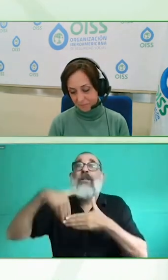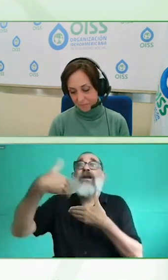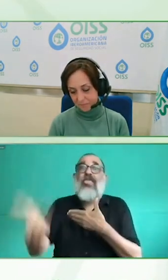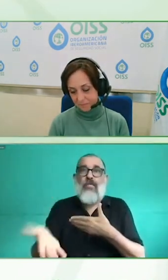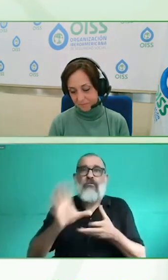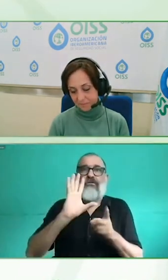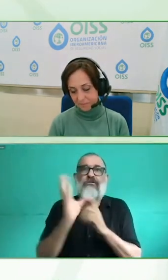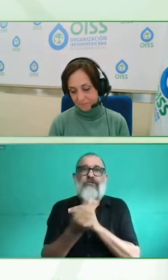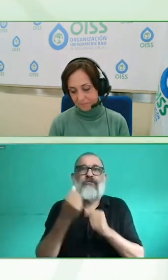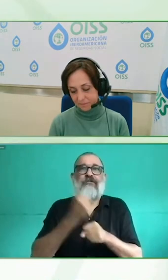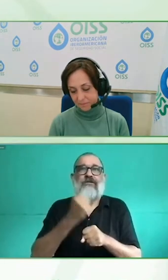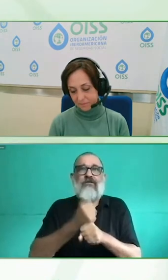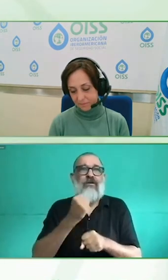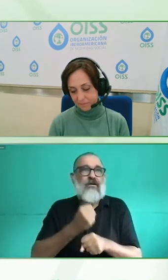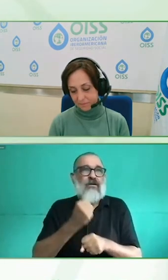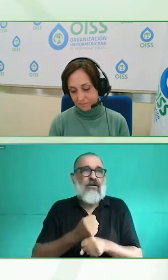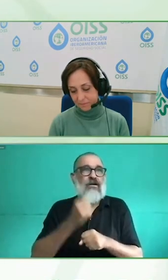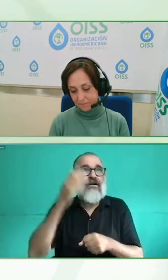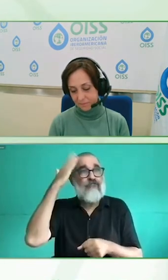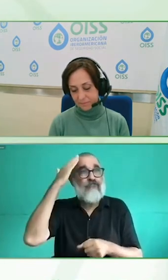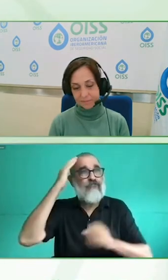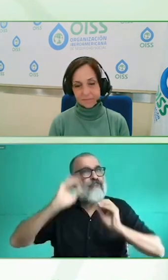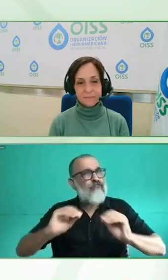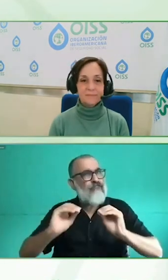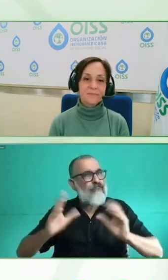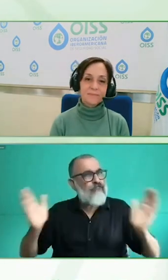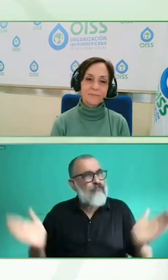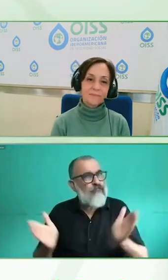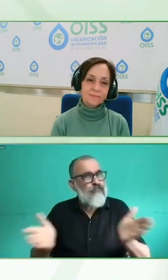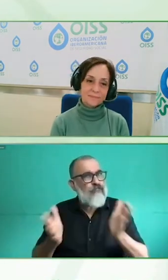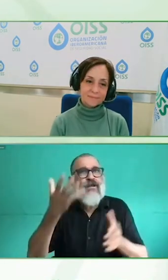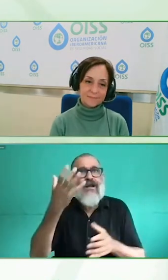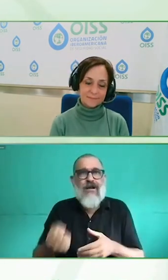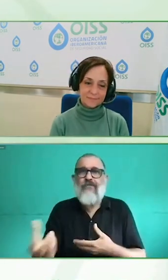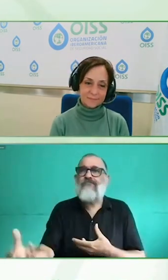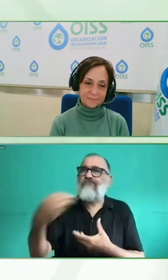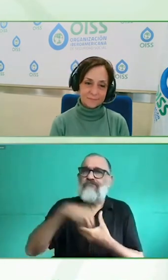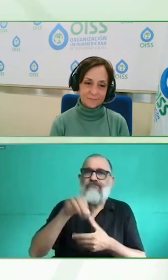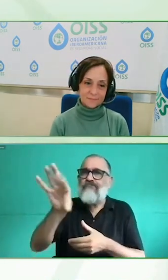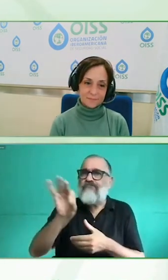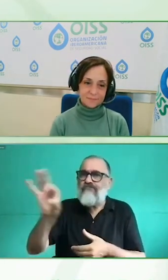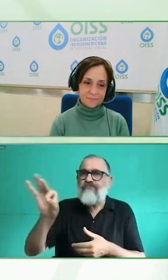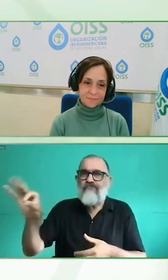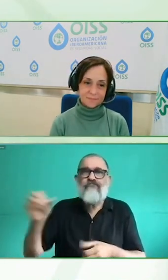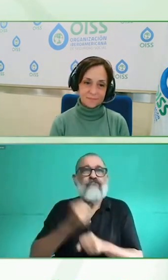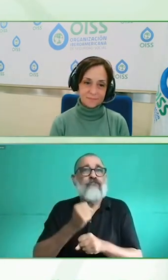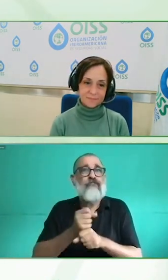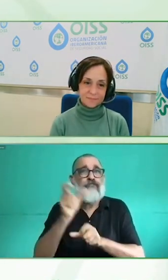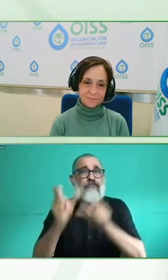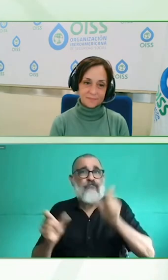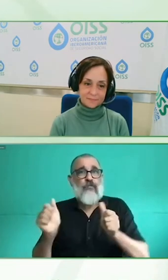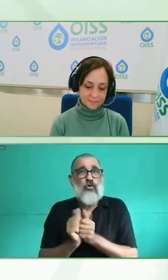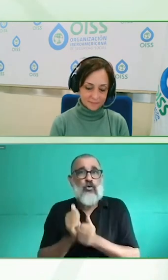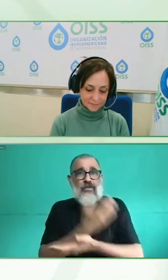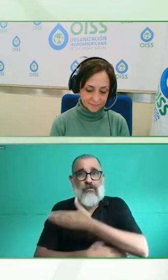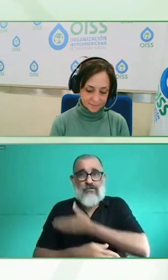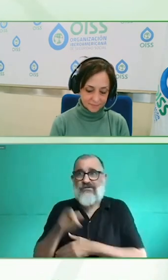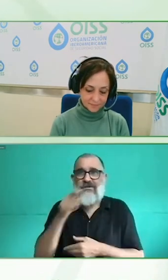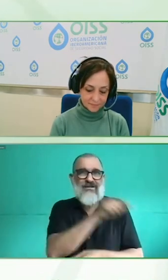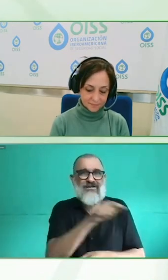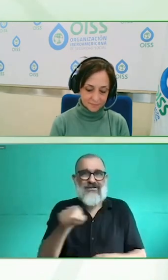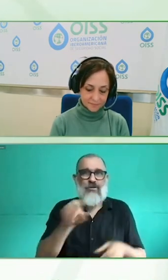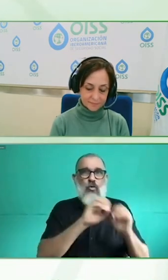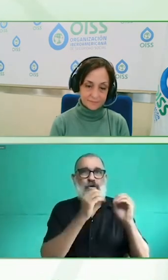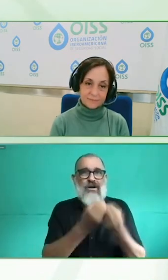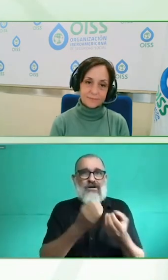Ahí una de las cosas que generalmente aparece es, luego de trabajar con una organización que ya empieza a incorporar a colaboradores con discapacidad, lo que empiezan a